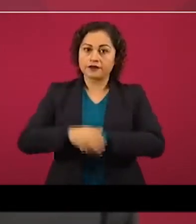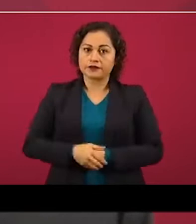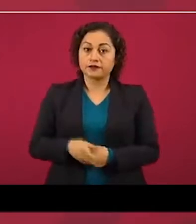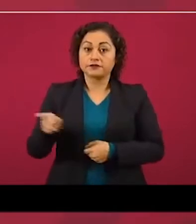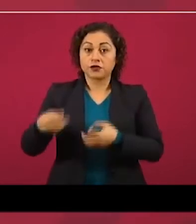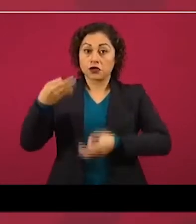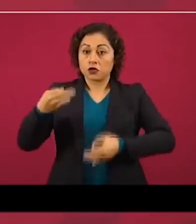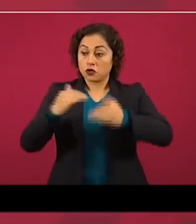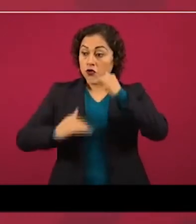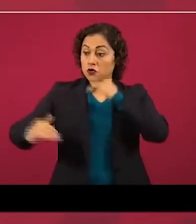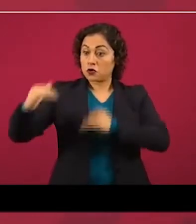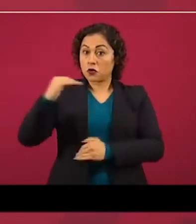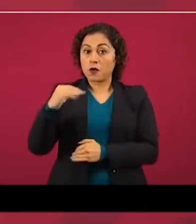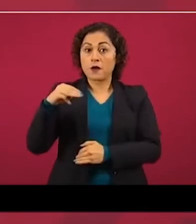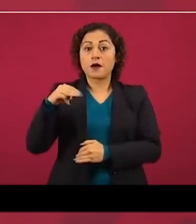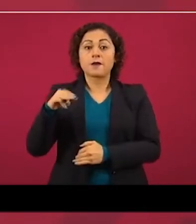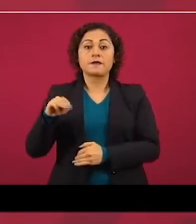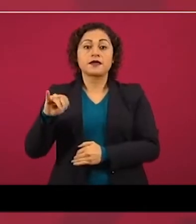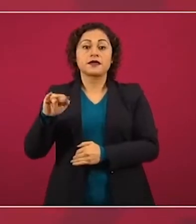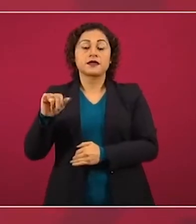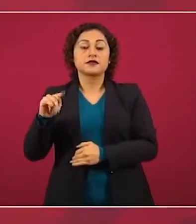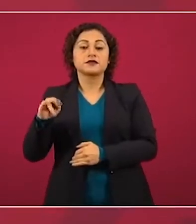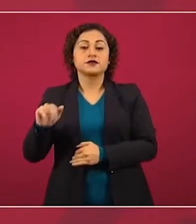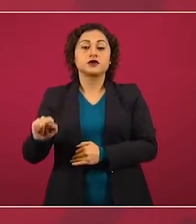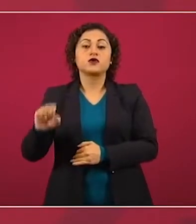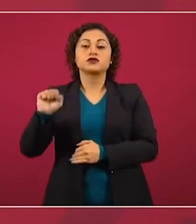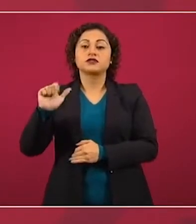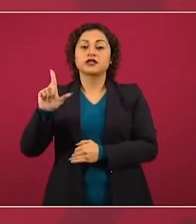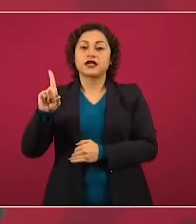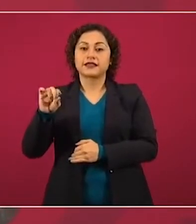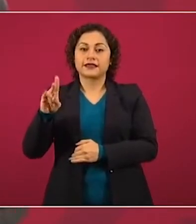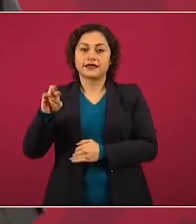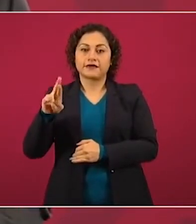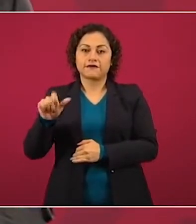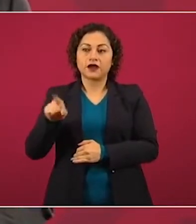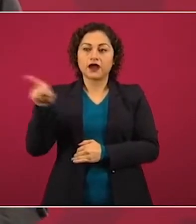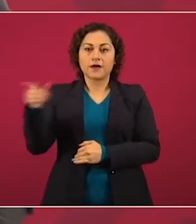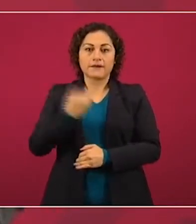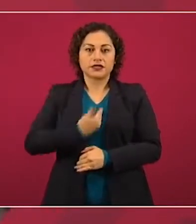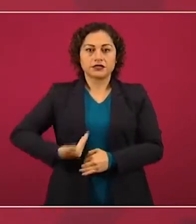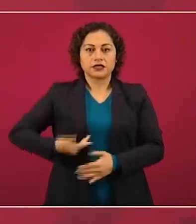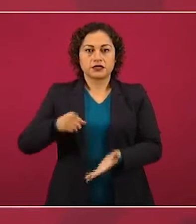Saldívar, presidente de la Suprema Corte de Justicia, un hombre íntegro,